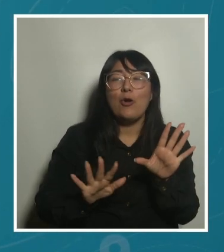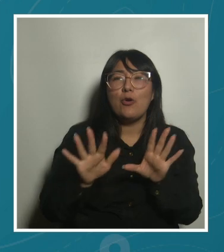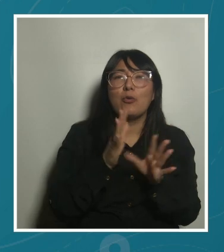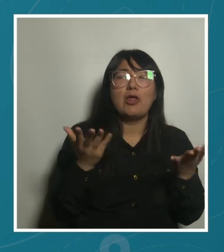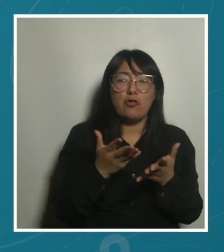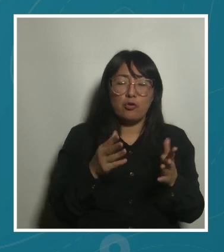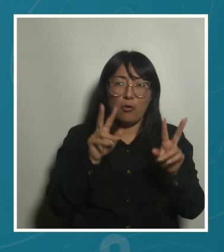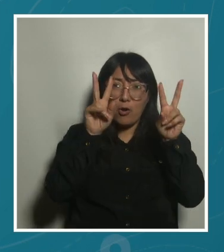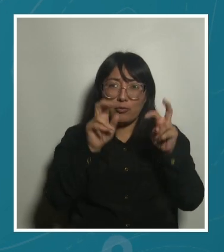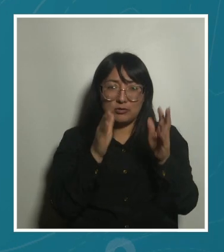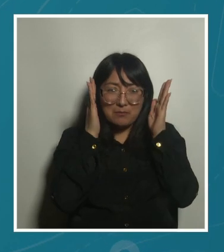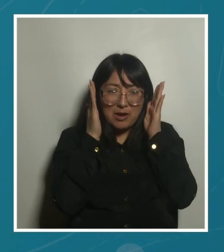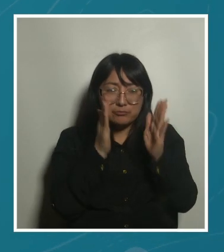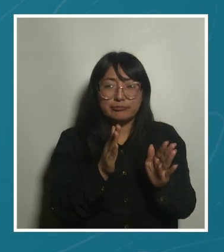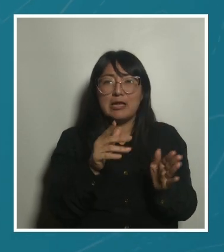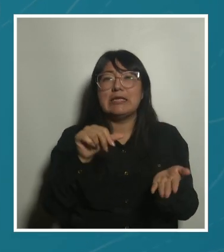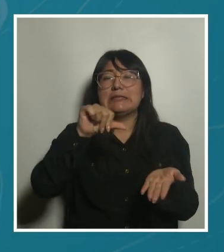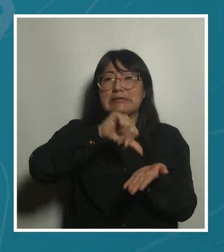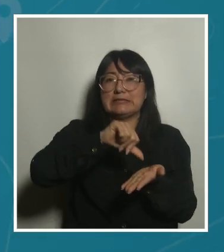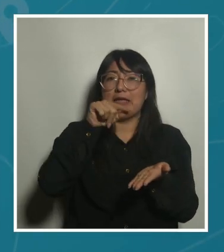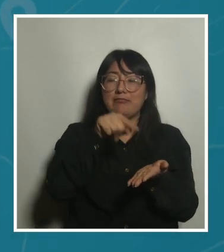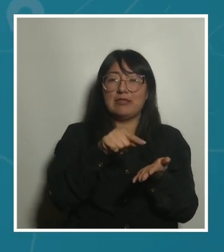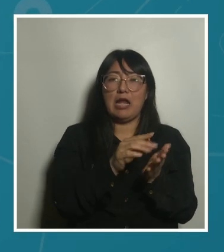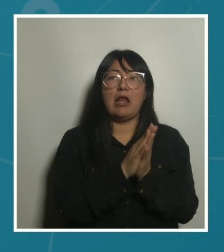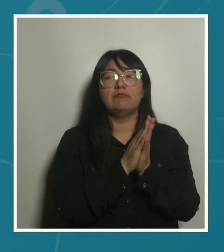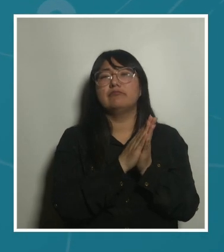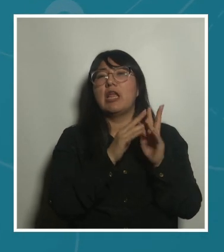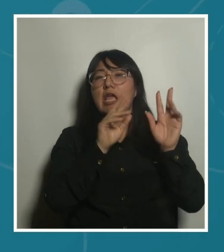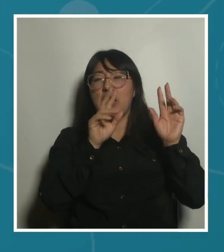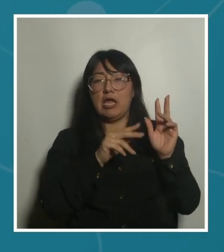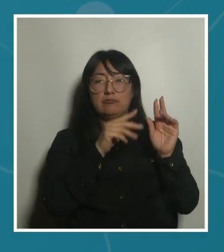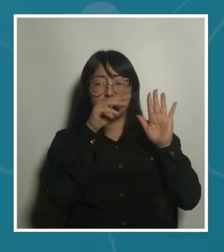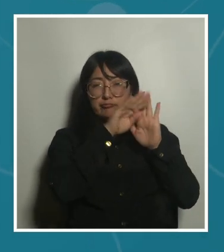un tema central en la agenda pública y en la agenda política.